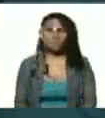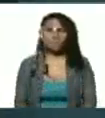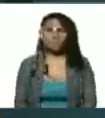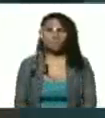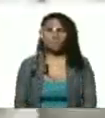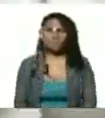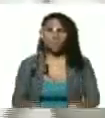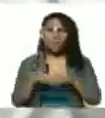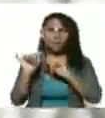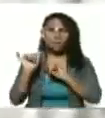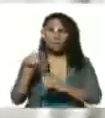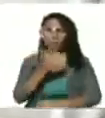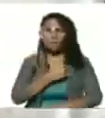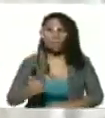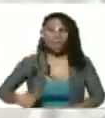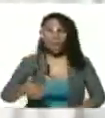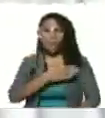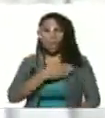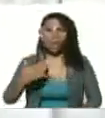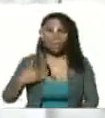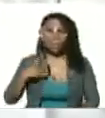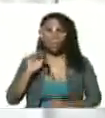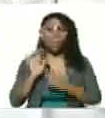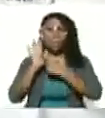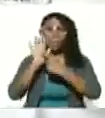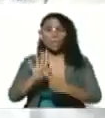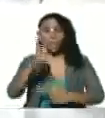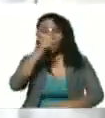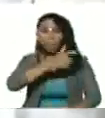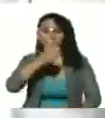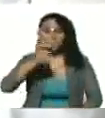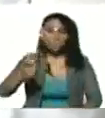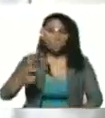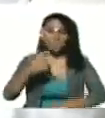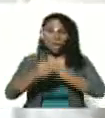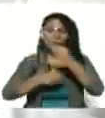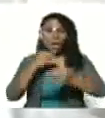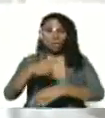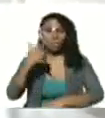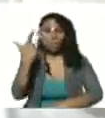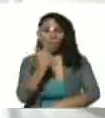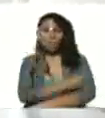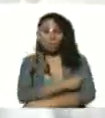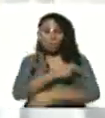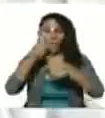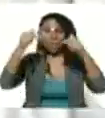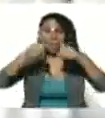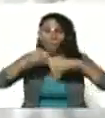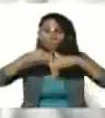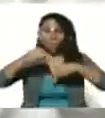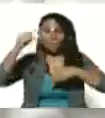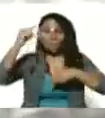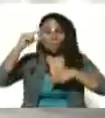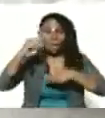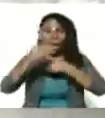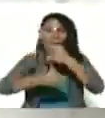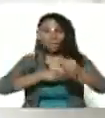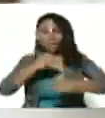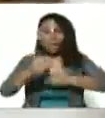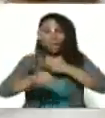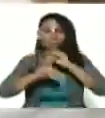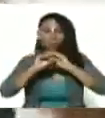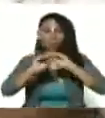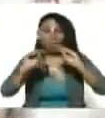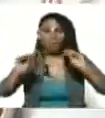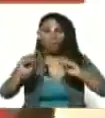asimismo presidente queremos señalar que las personas que han sido vacunadas el día de hoy han sido convocados